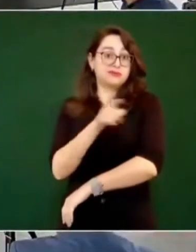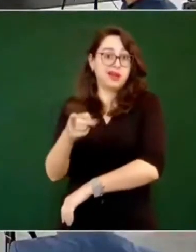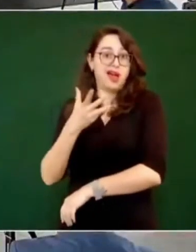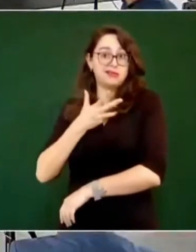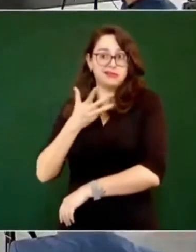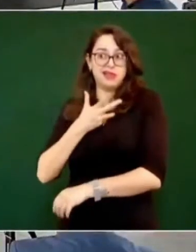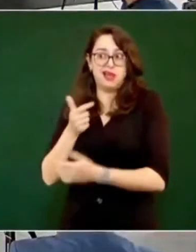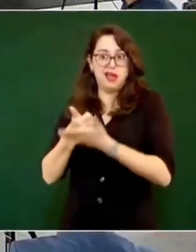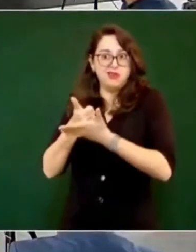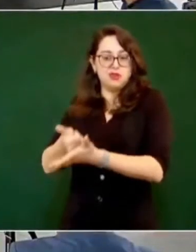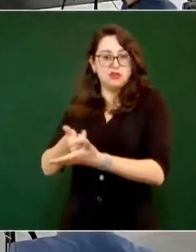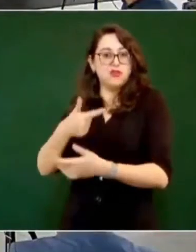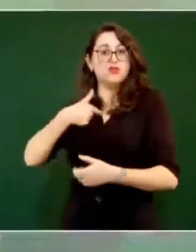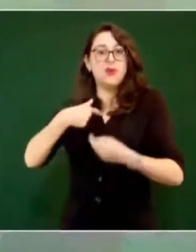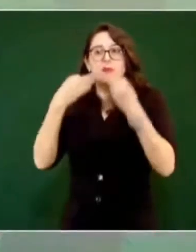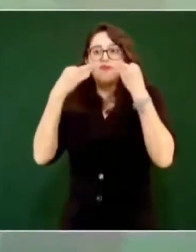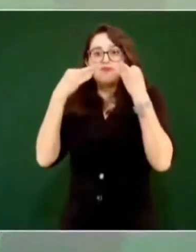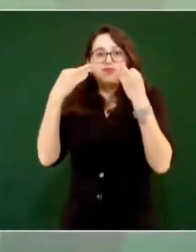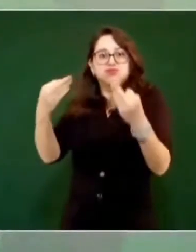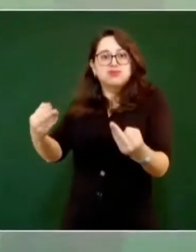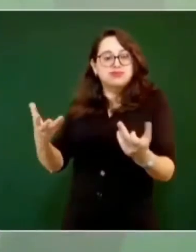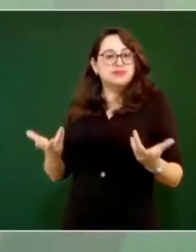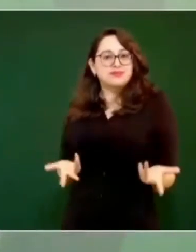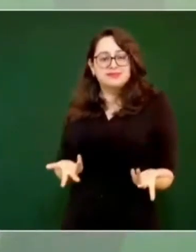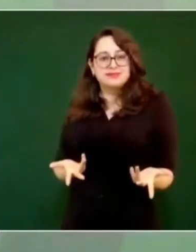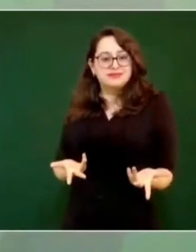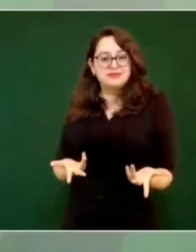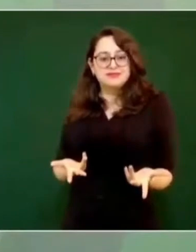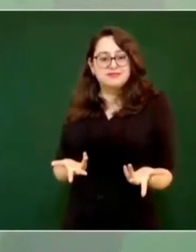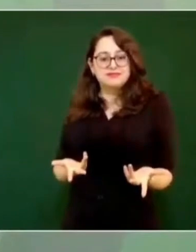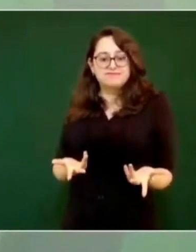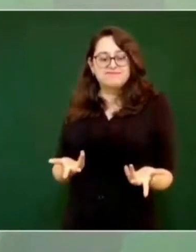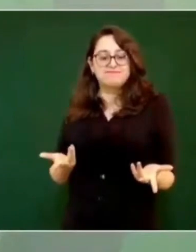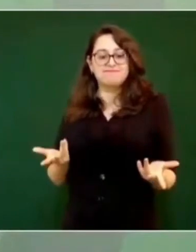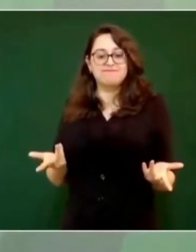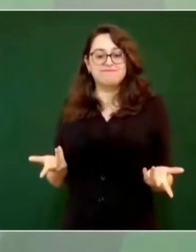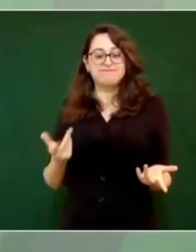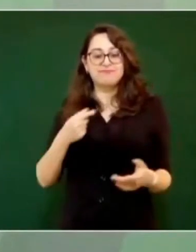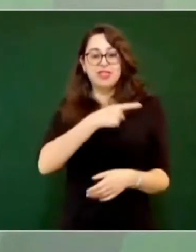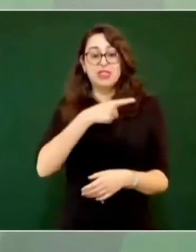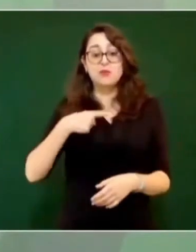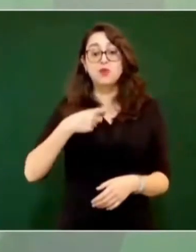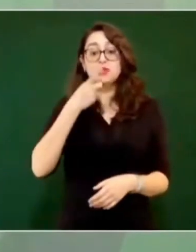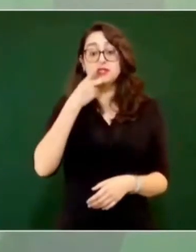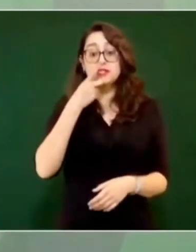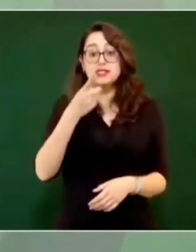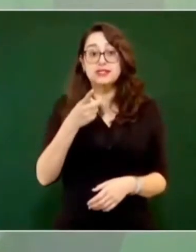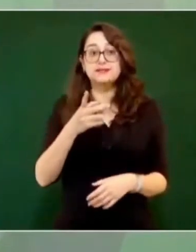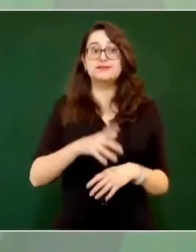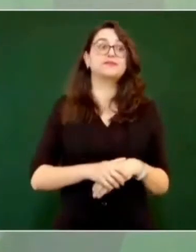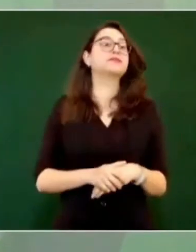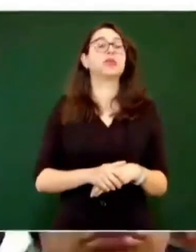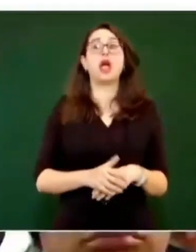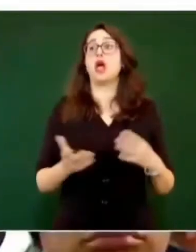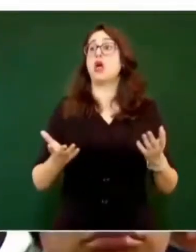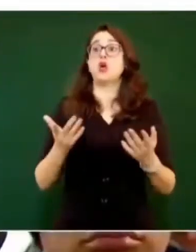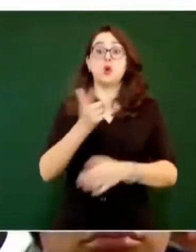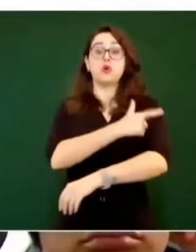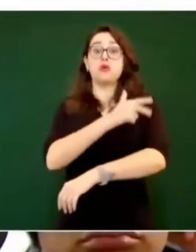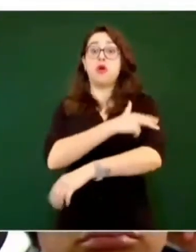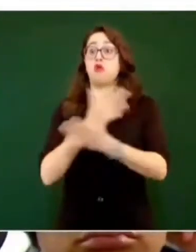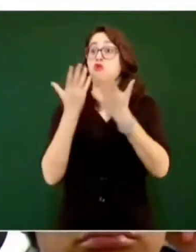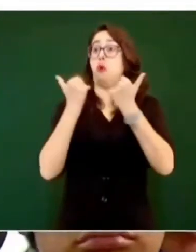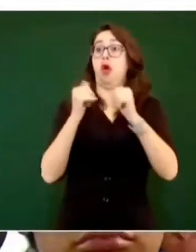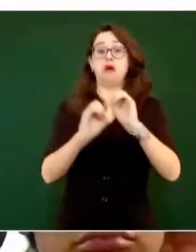percaté personalmente de la presencia de la Guardia Nacional. Decir que no estamos no es así, sí estamos